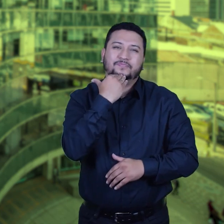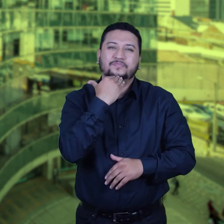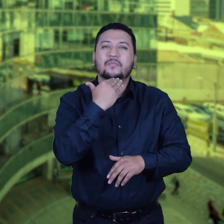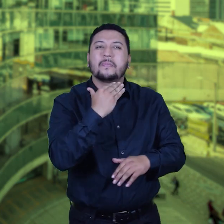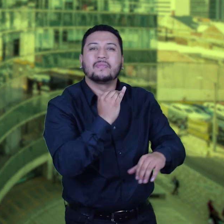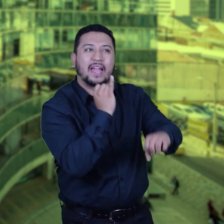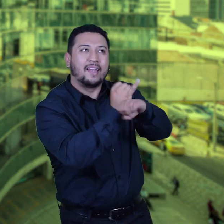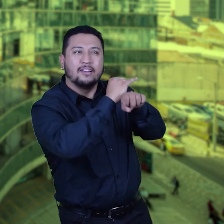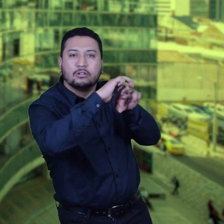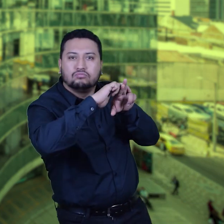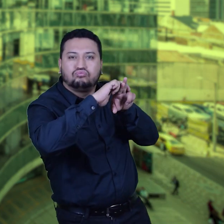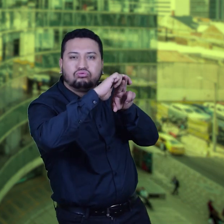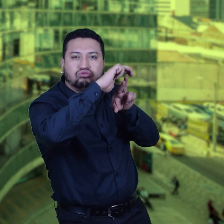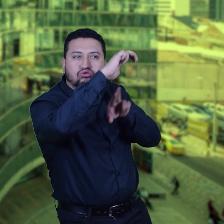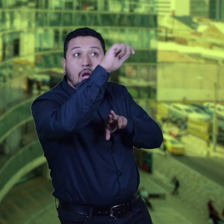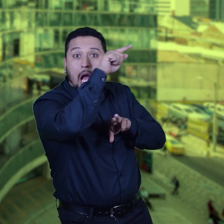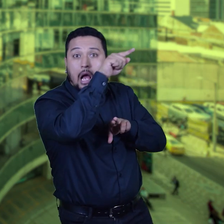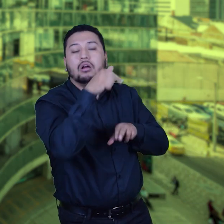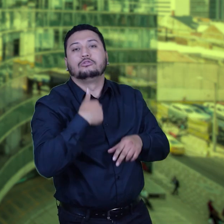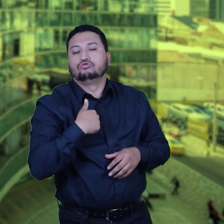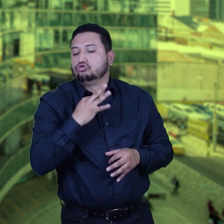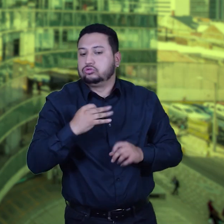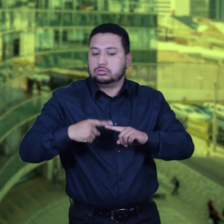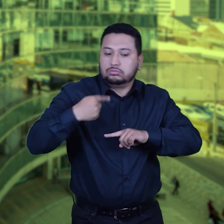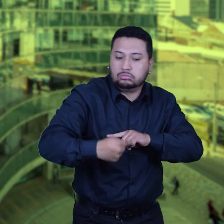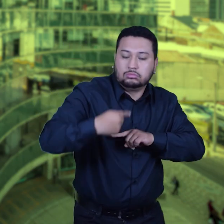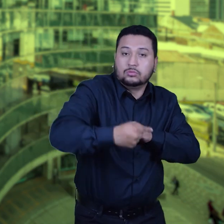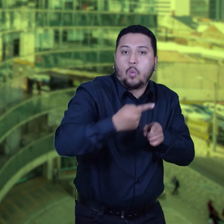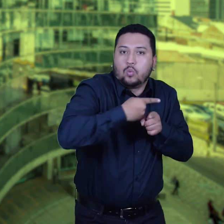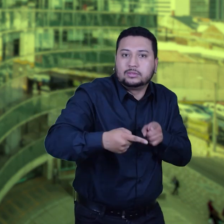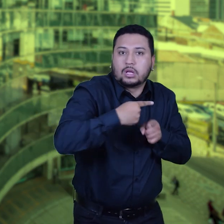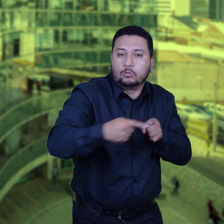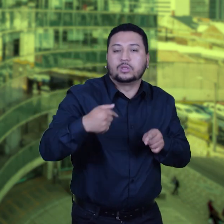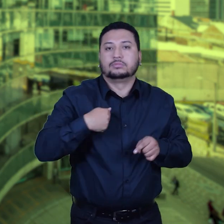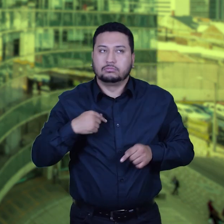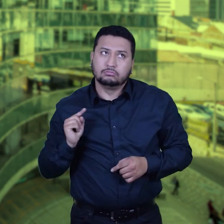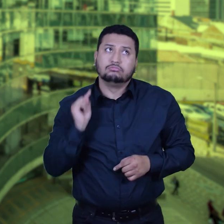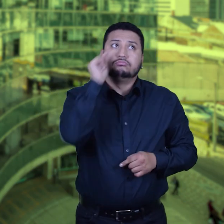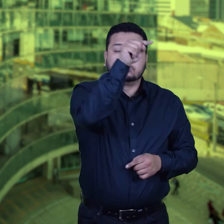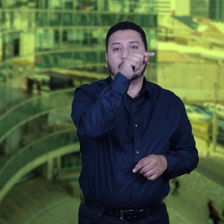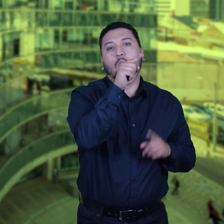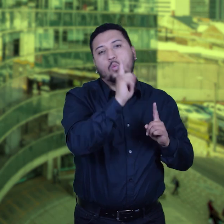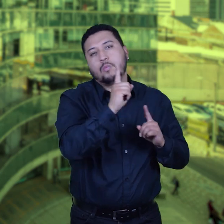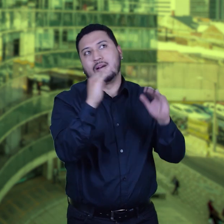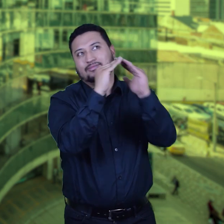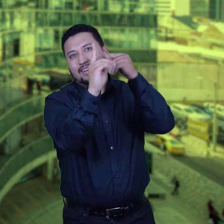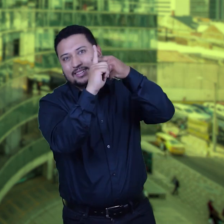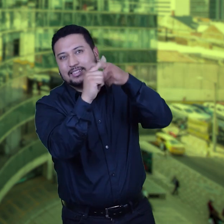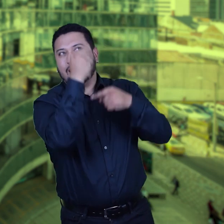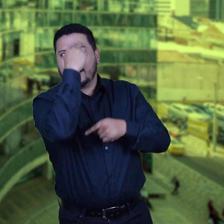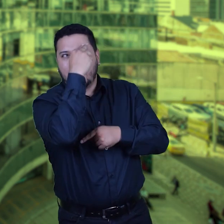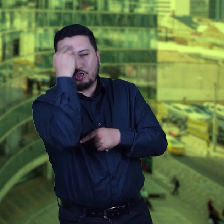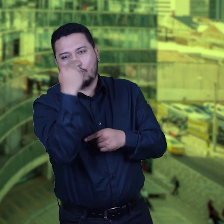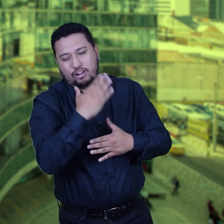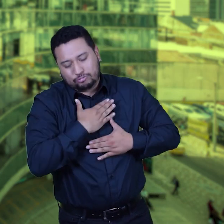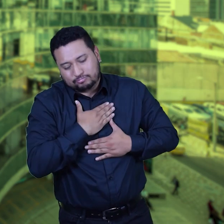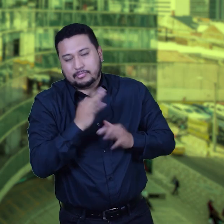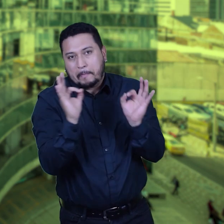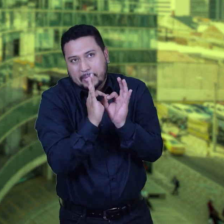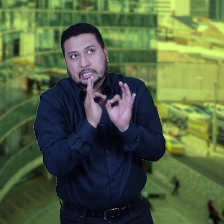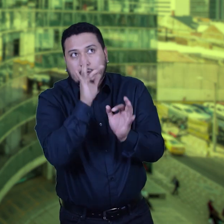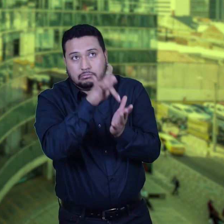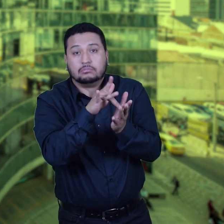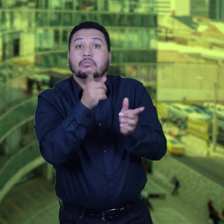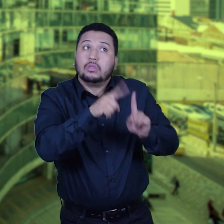Montserrat. Tanto como para ir a hacer ejercicio, como soy muy católico para ir a misa y me devuelvo. Me he llevado muy